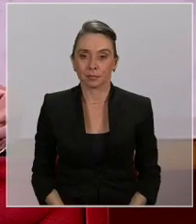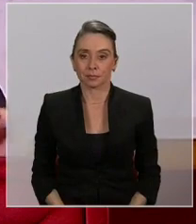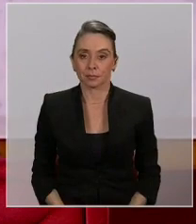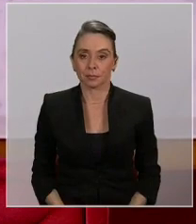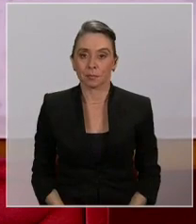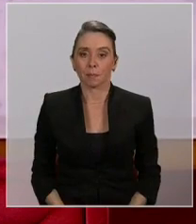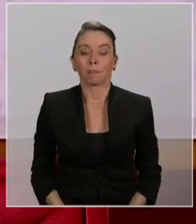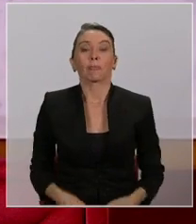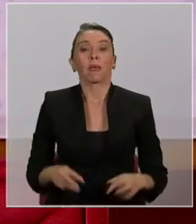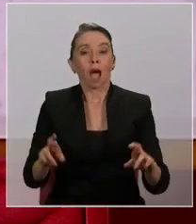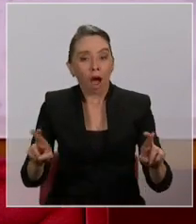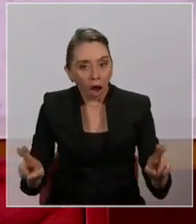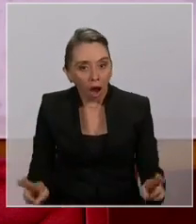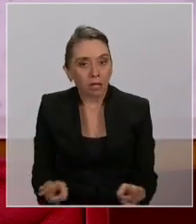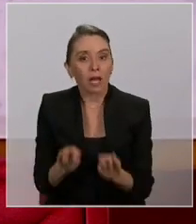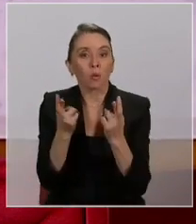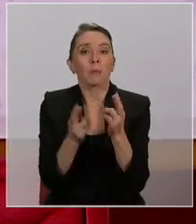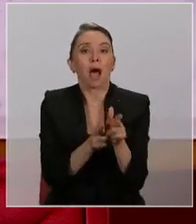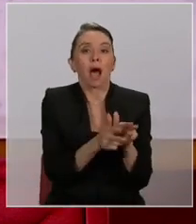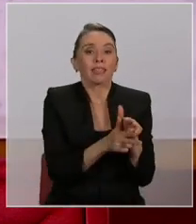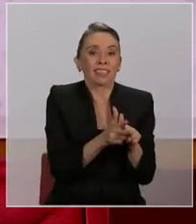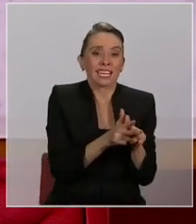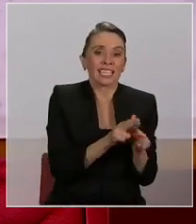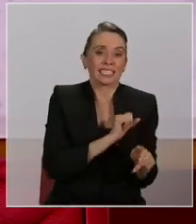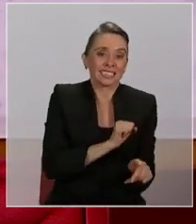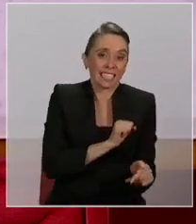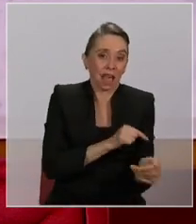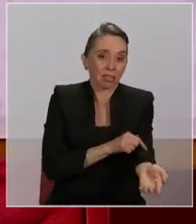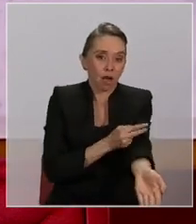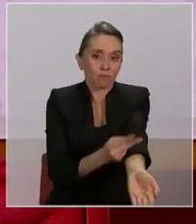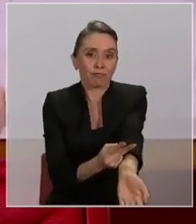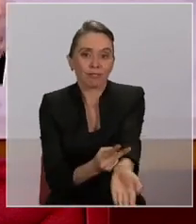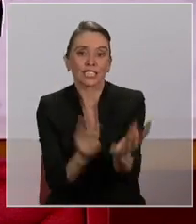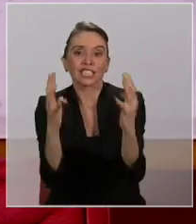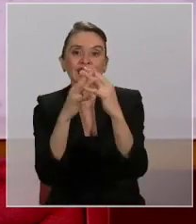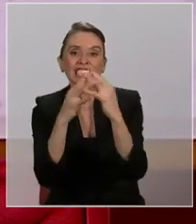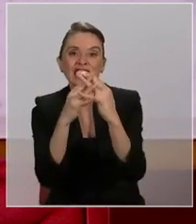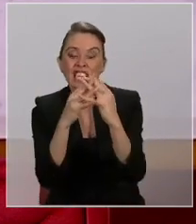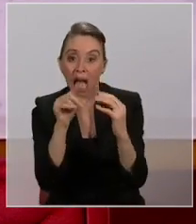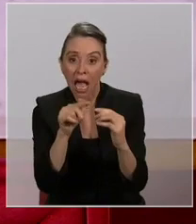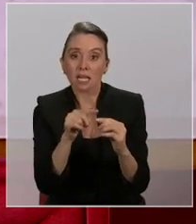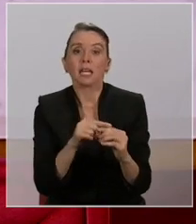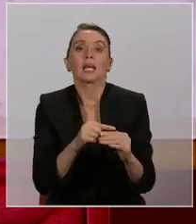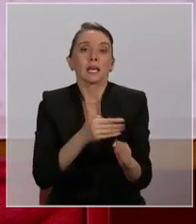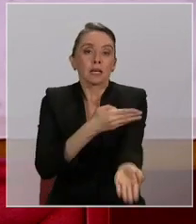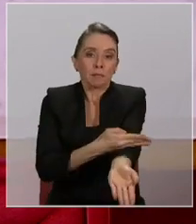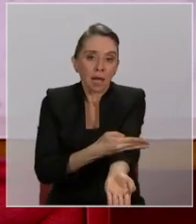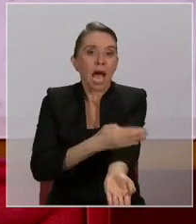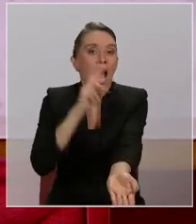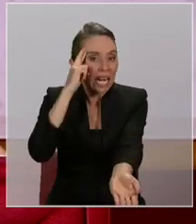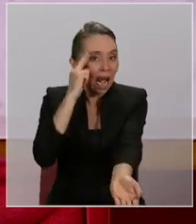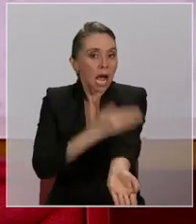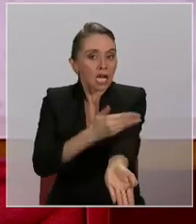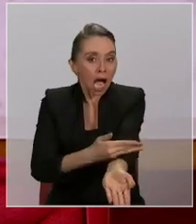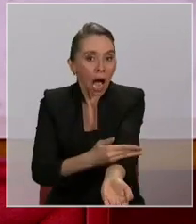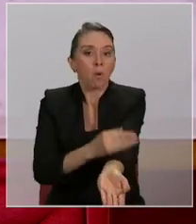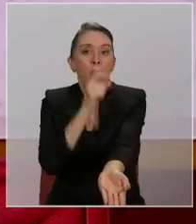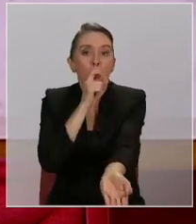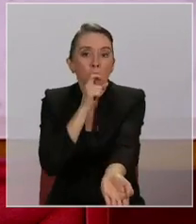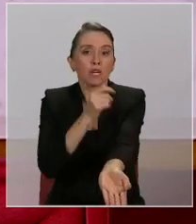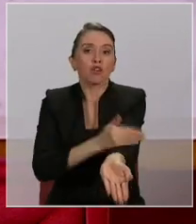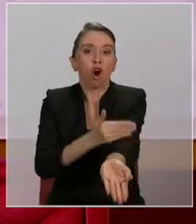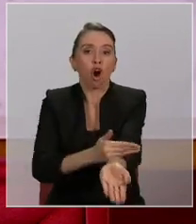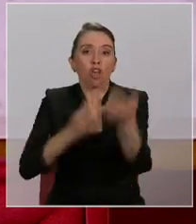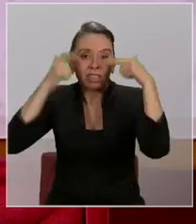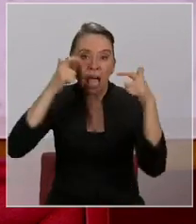Estamos recuperando el tren de Santiago a Chillán, que tendrá estaciones en Rancagua, Curicó, Talca y San Fernando,